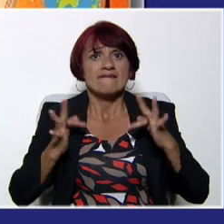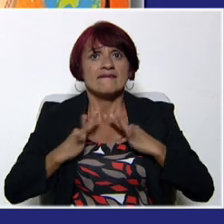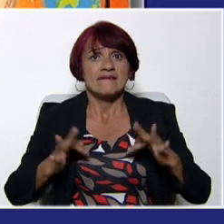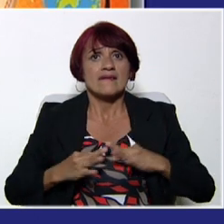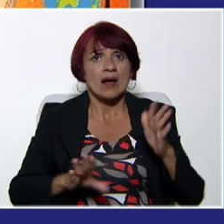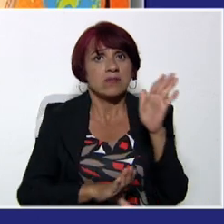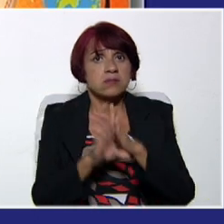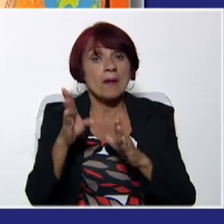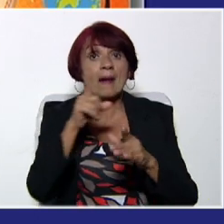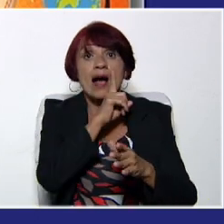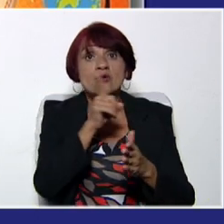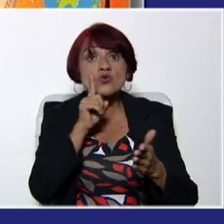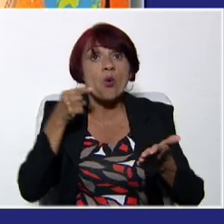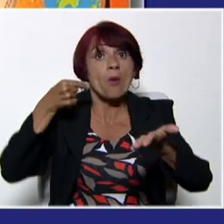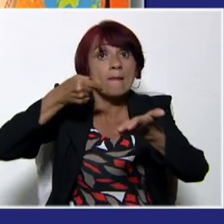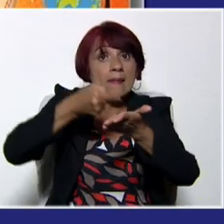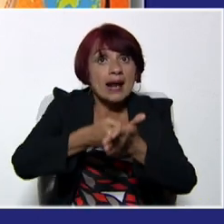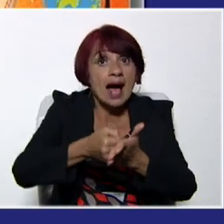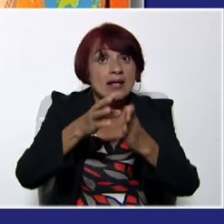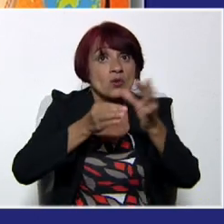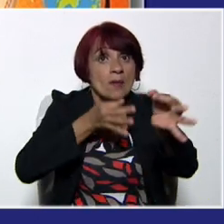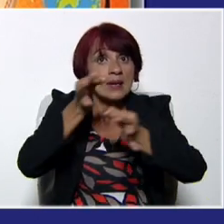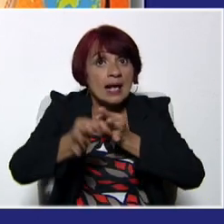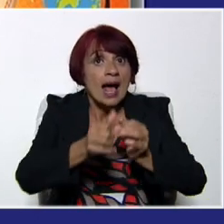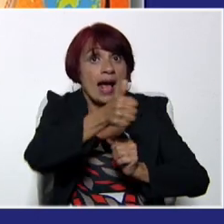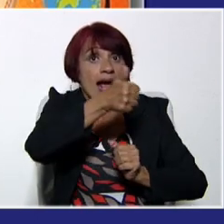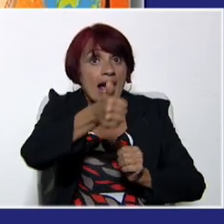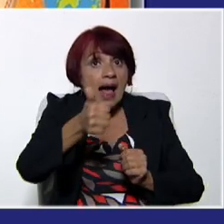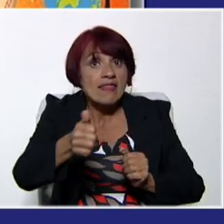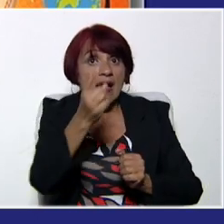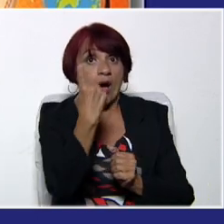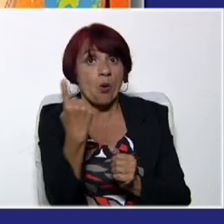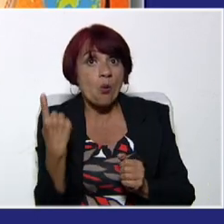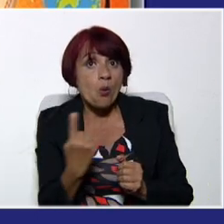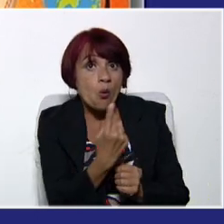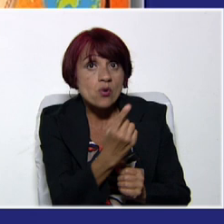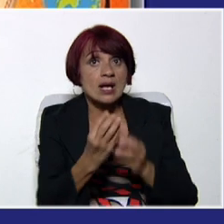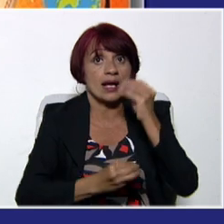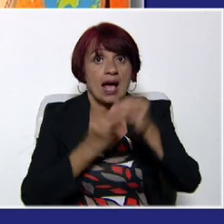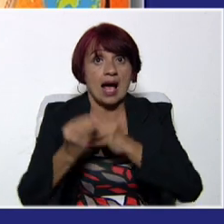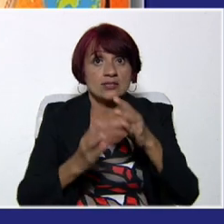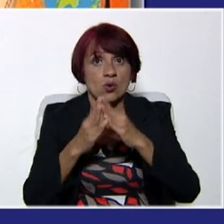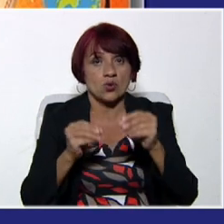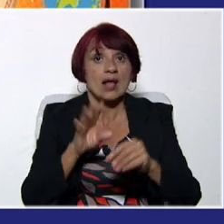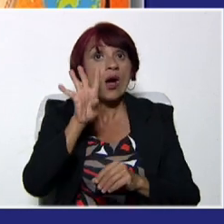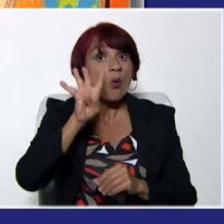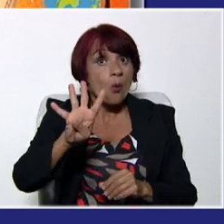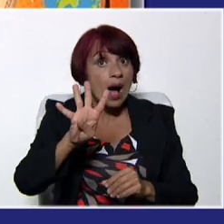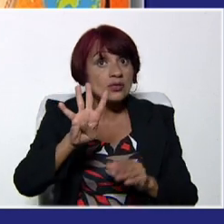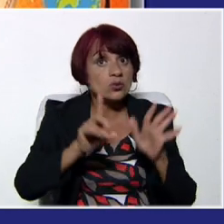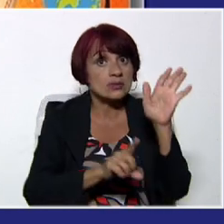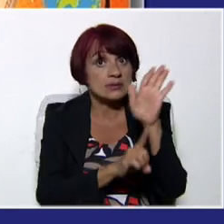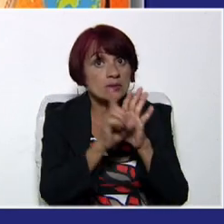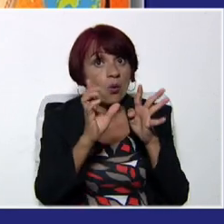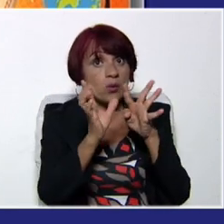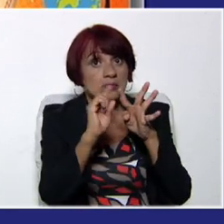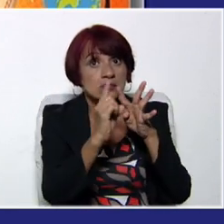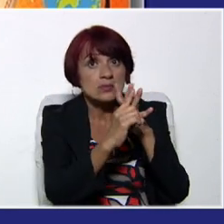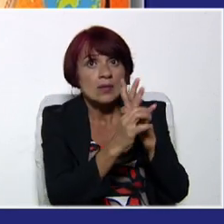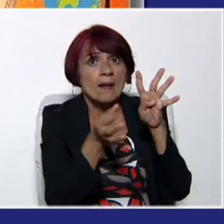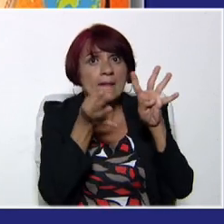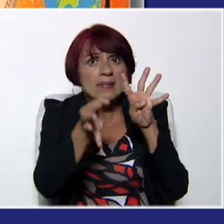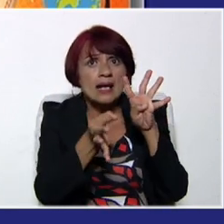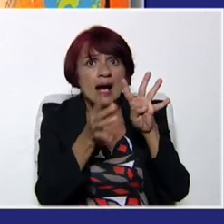a mencionar y a explicar cada una de las capacidades físicas que revisamos. Recuerden que revisamos cuatro capacidades físicas. Entonces, tú